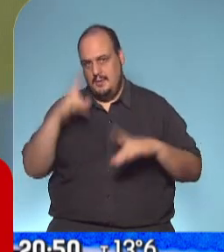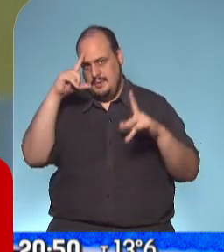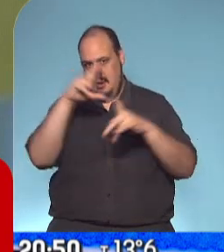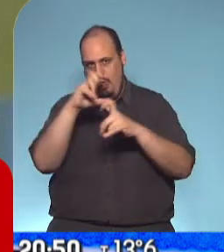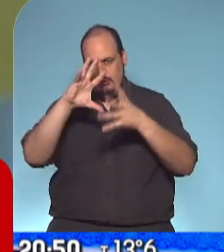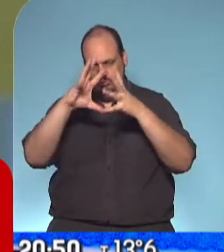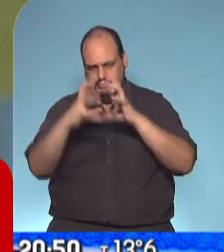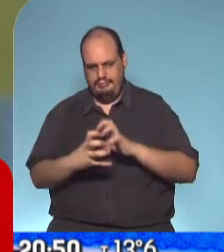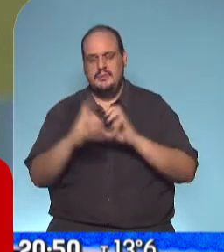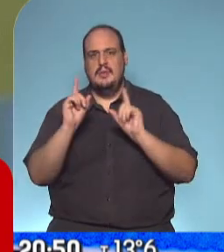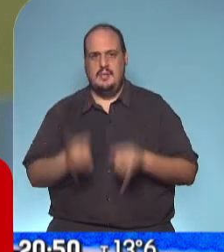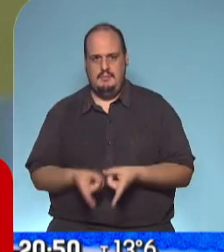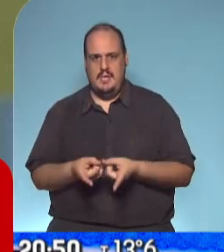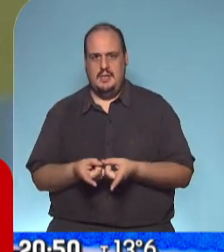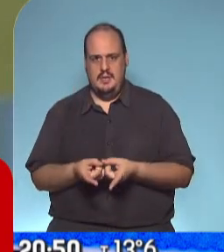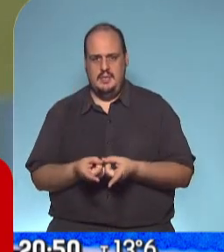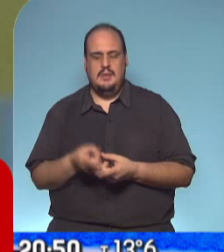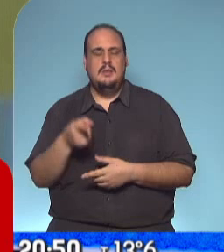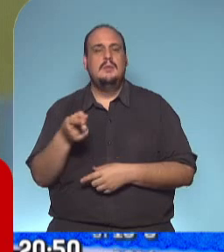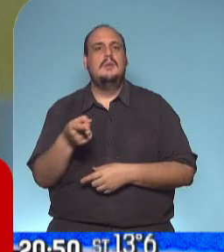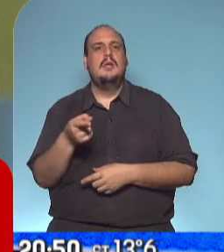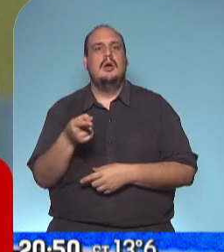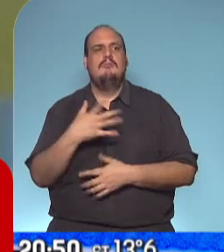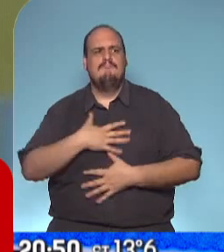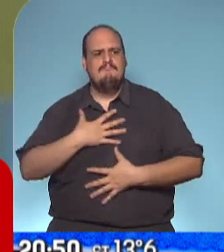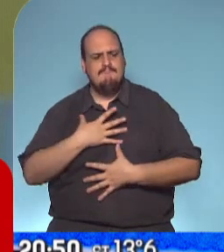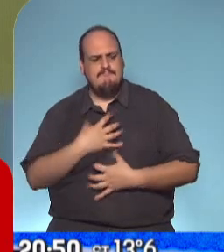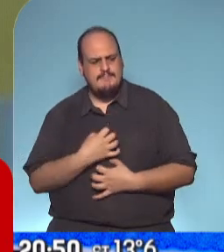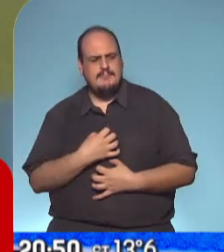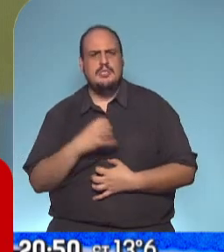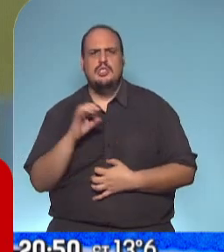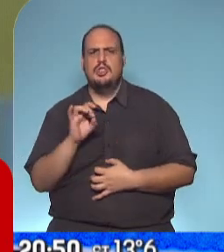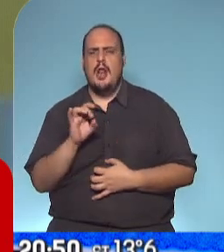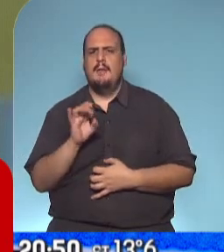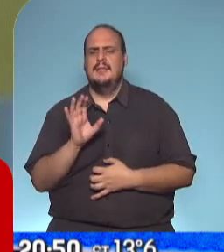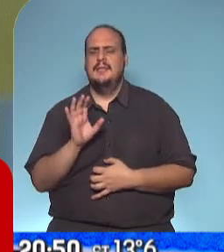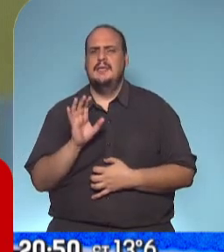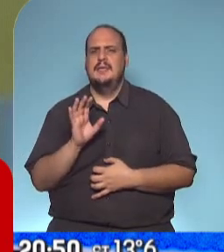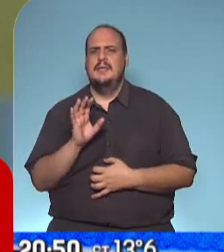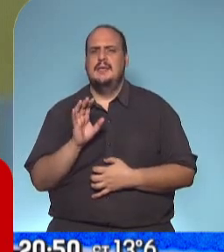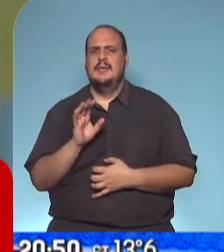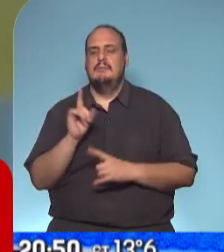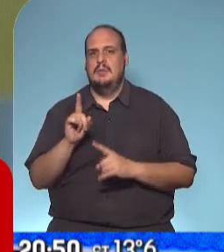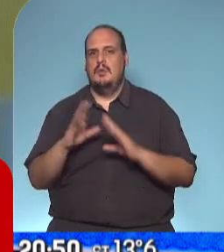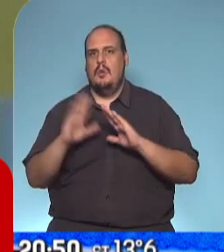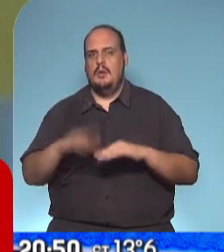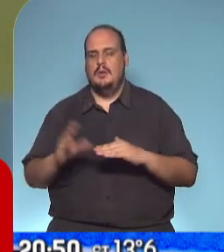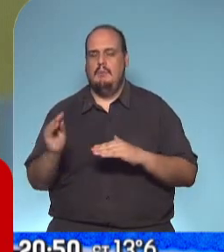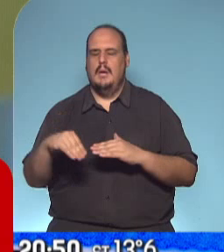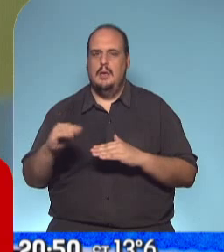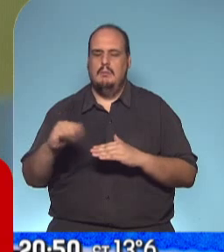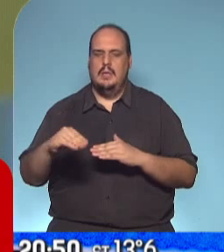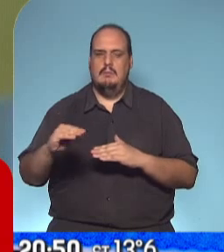tantos días de encierro. Pero no nos referimos solamente a ese malestar cuando hablamos de esta extensión de